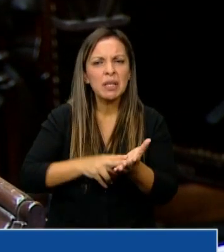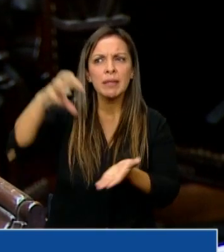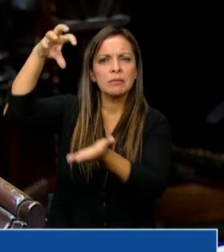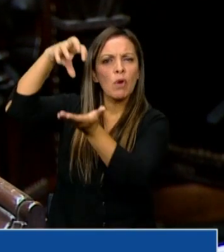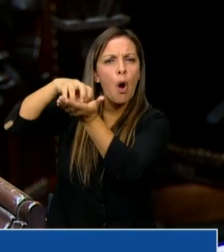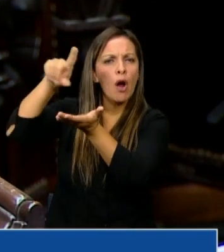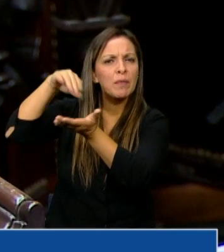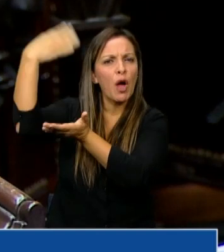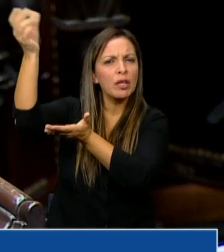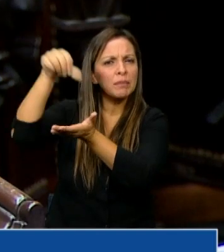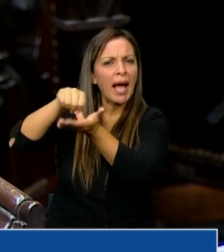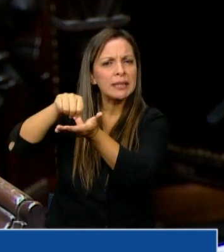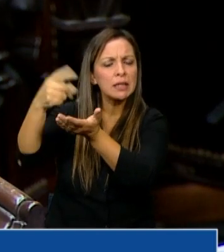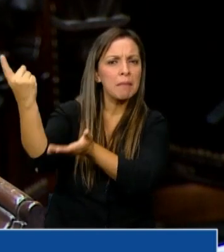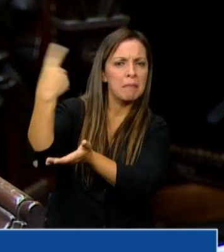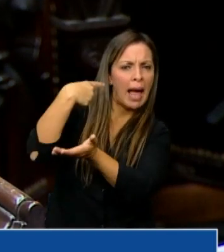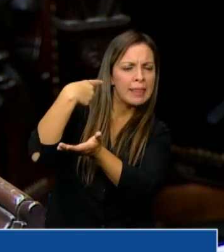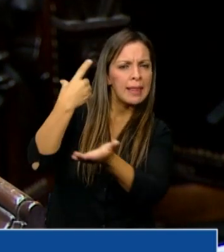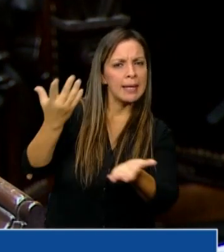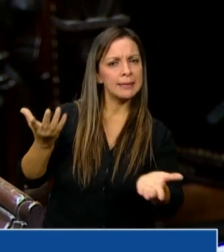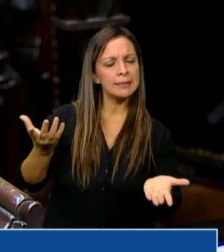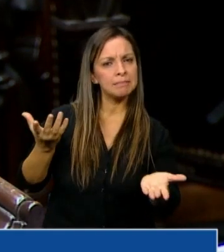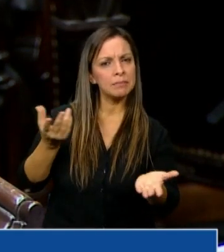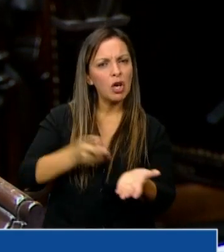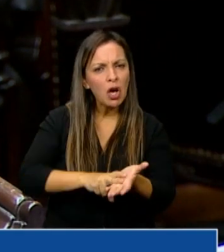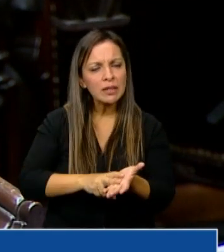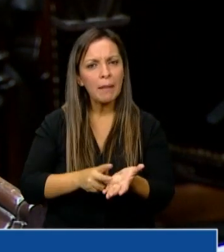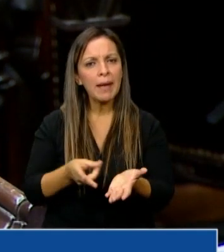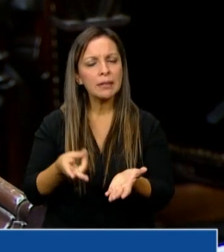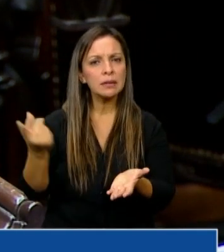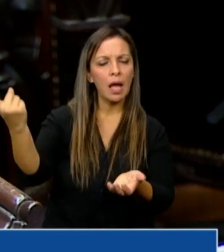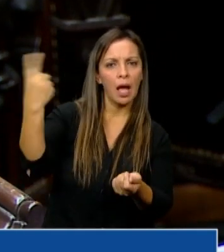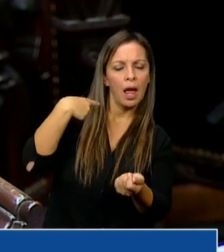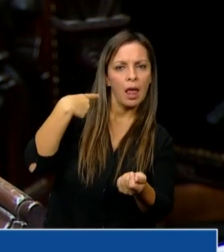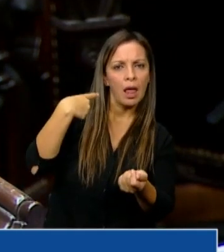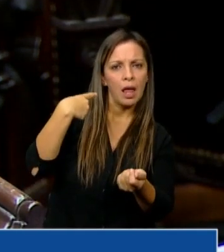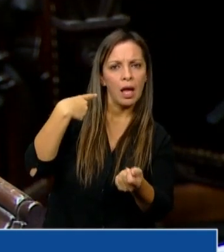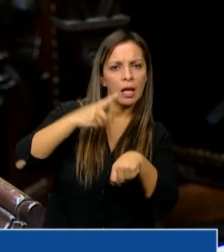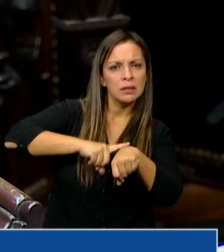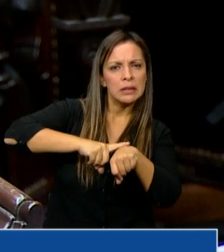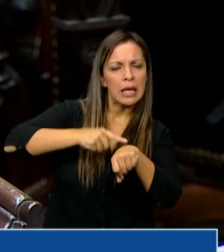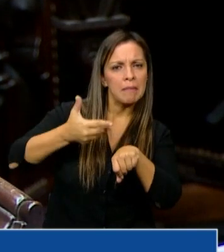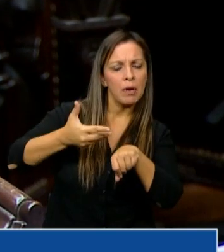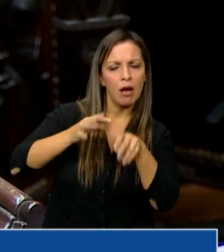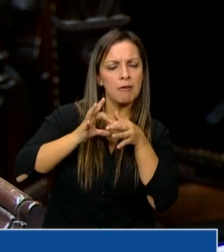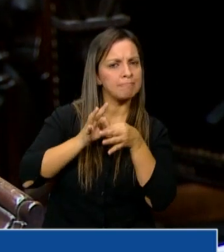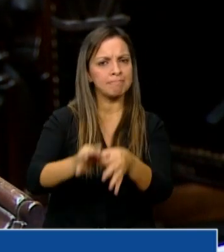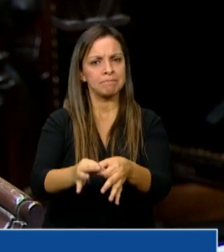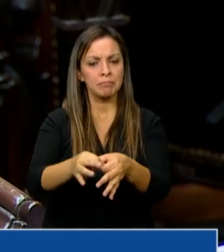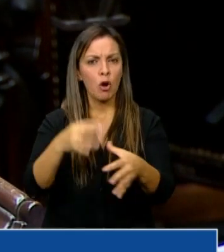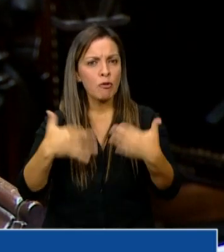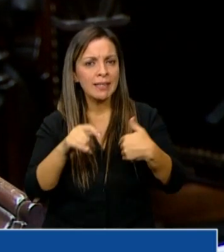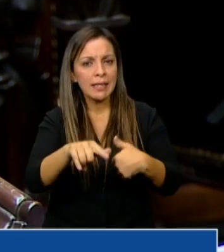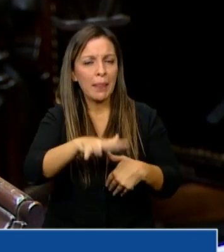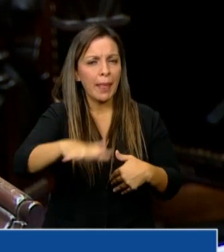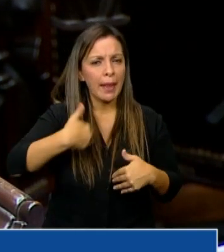impone una agenda. Otra vez nos imponen una agenda que claramente no tiene que ver con la realidad y urgencia de